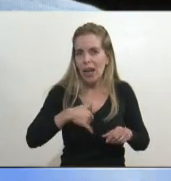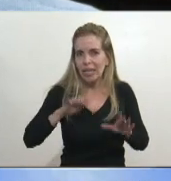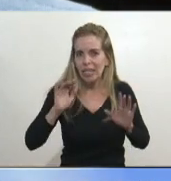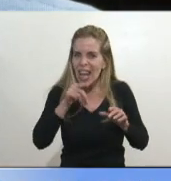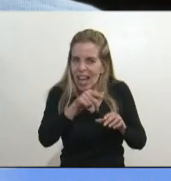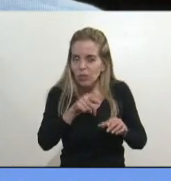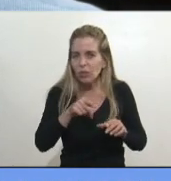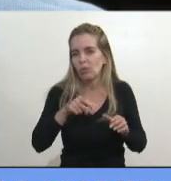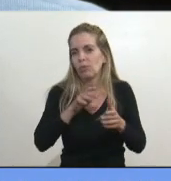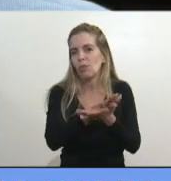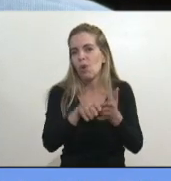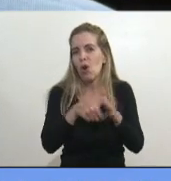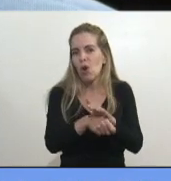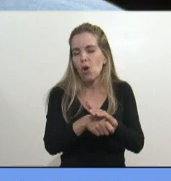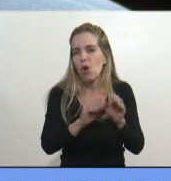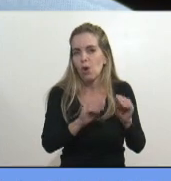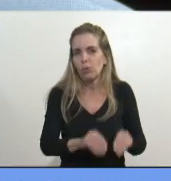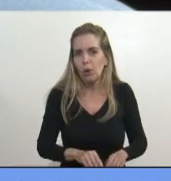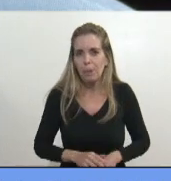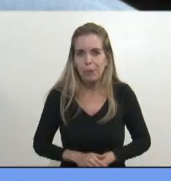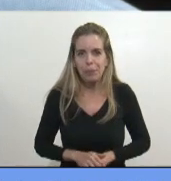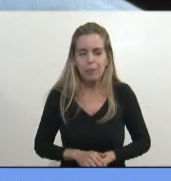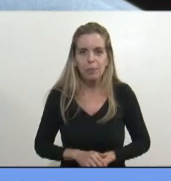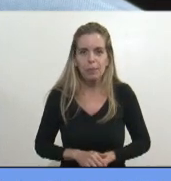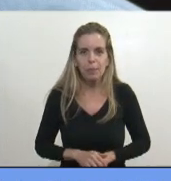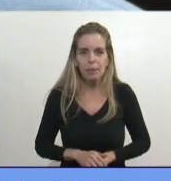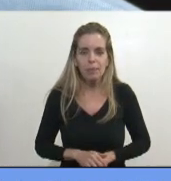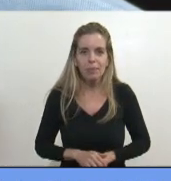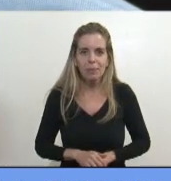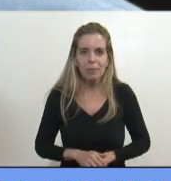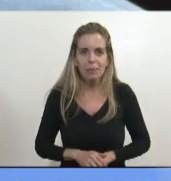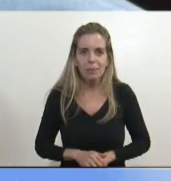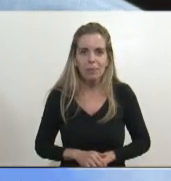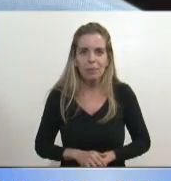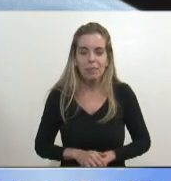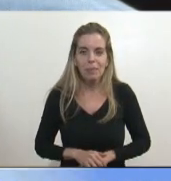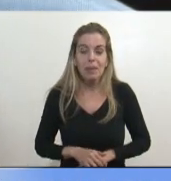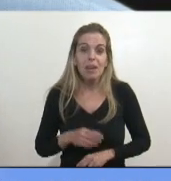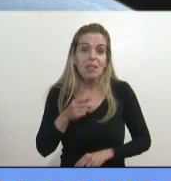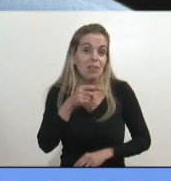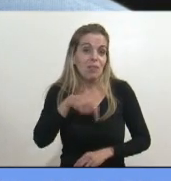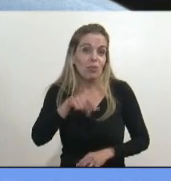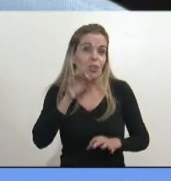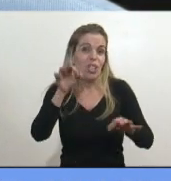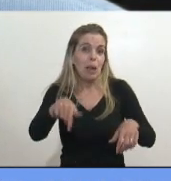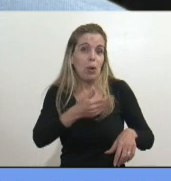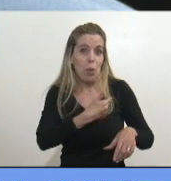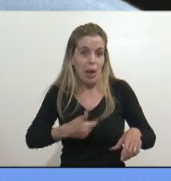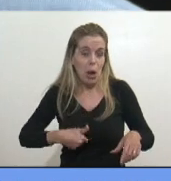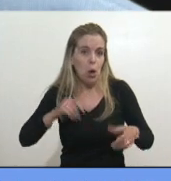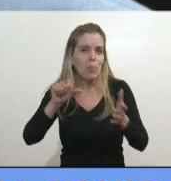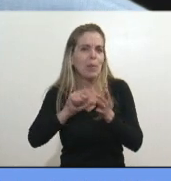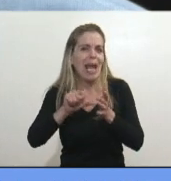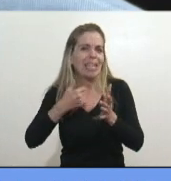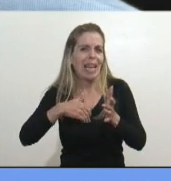que hicieron los bancos, y por supuesto que en esta, como nosotros llegamos con el país en default, y en